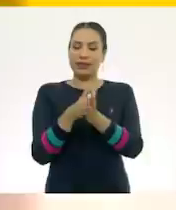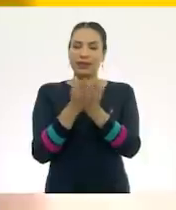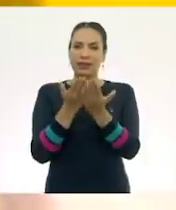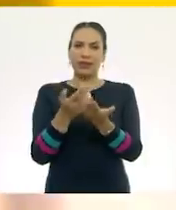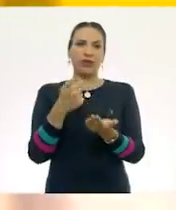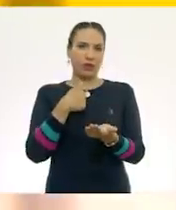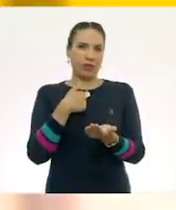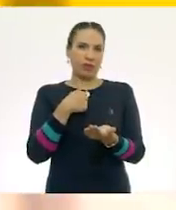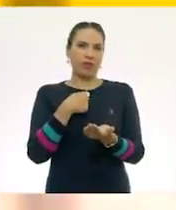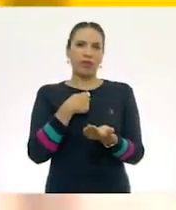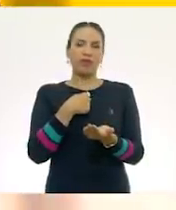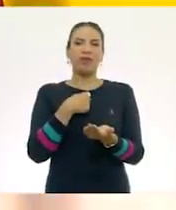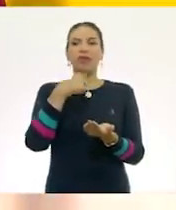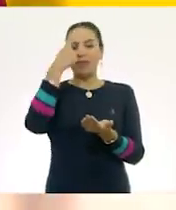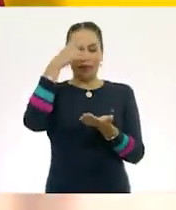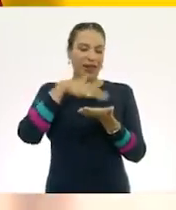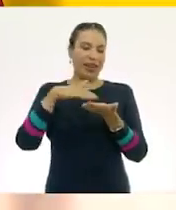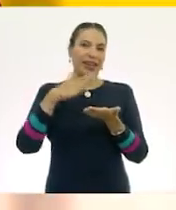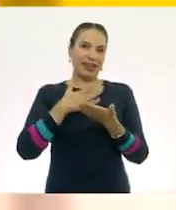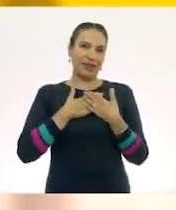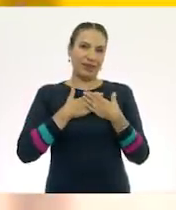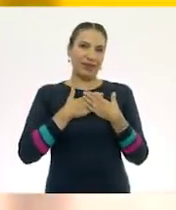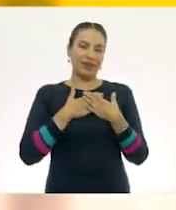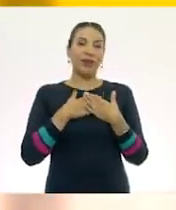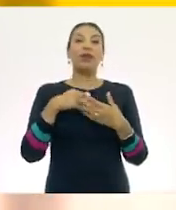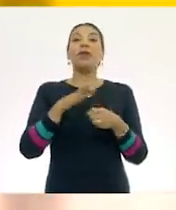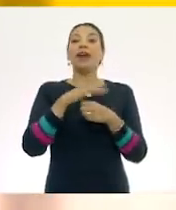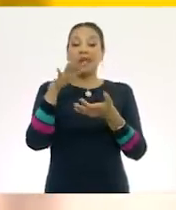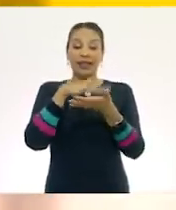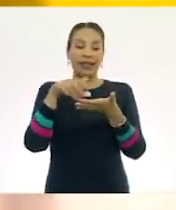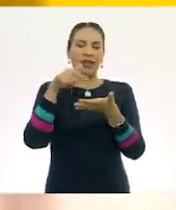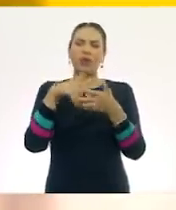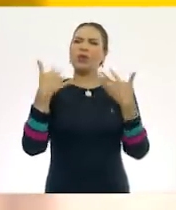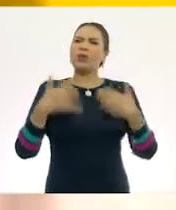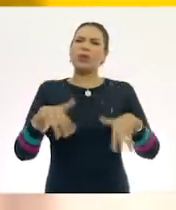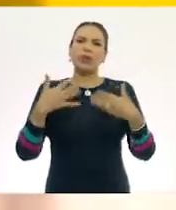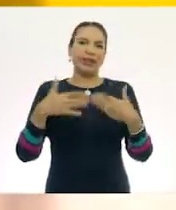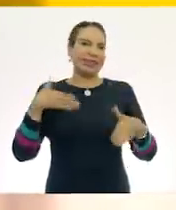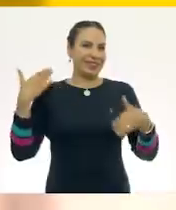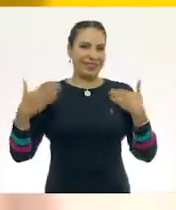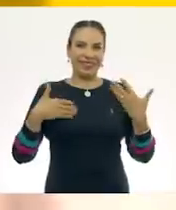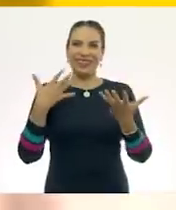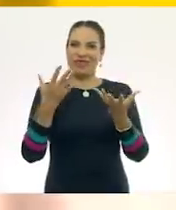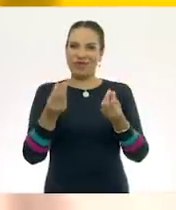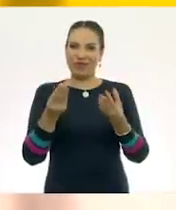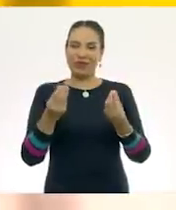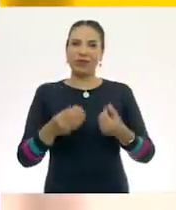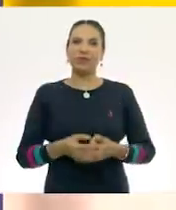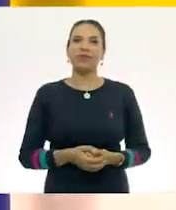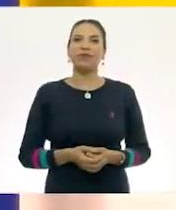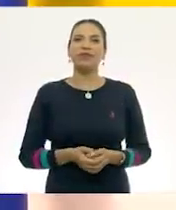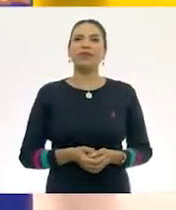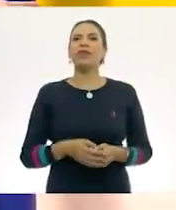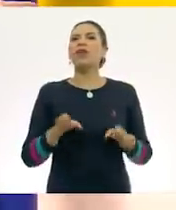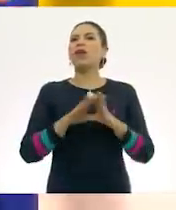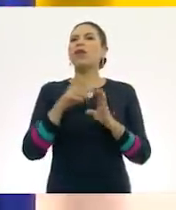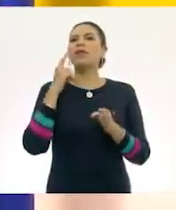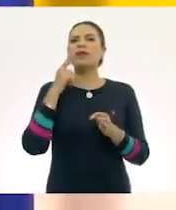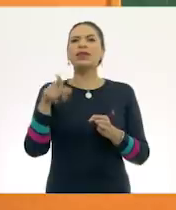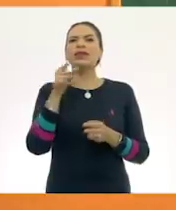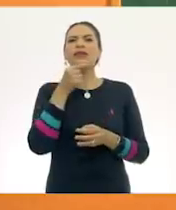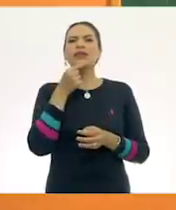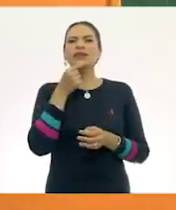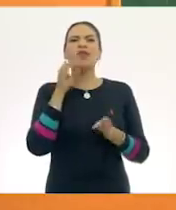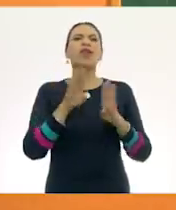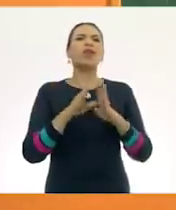me lo voy a quedar yo para leerlo. Claro, porque la lectura es muy, muy divertida. Ay, ¿cómo viste a nuestros niños?